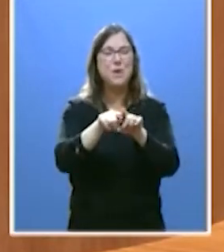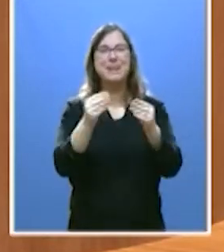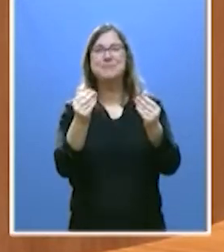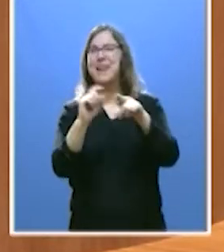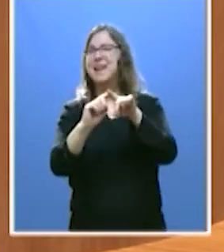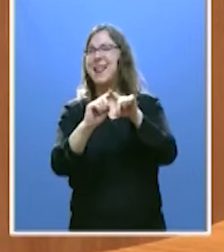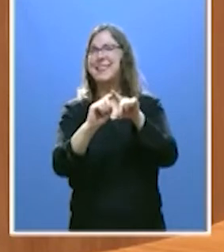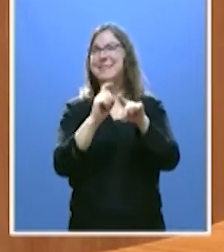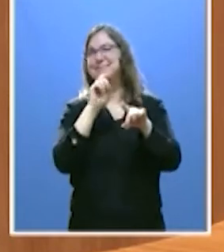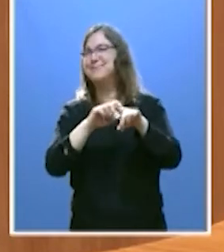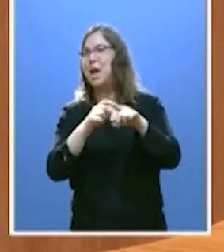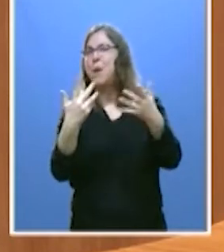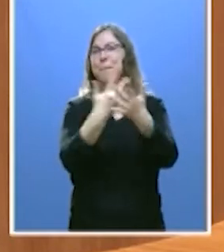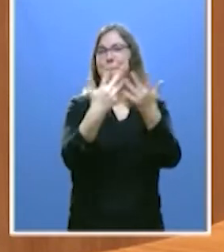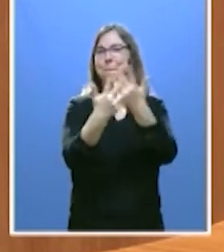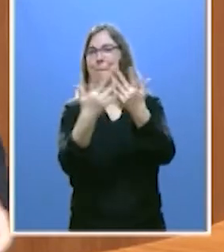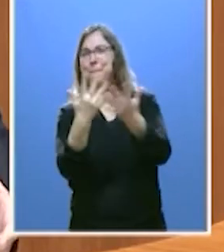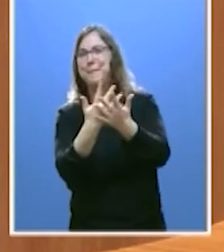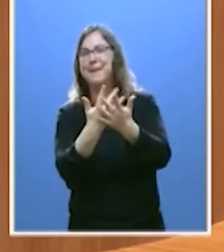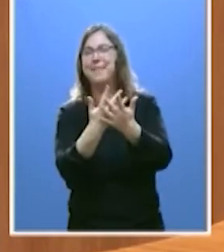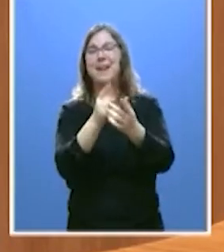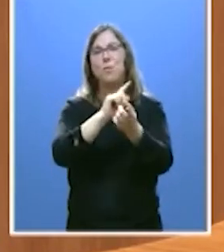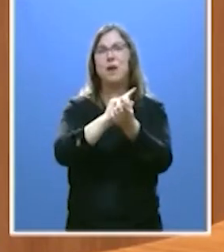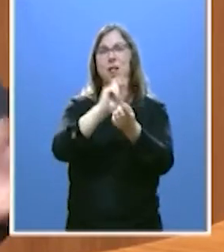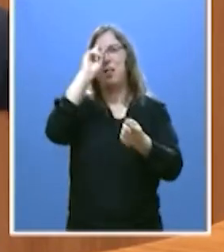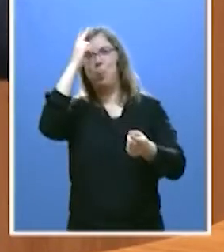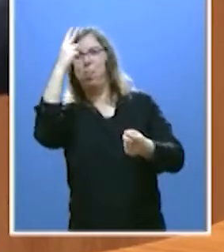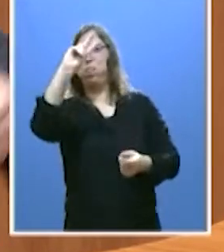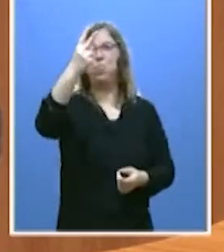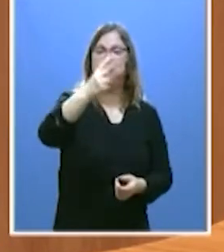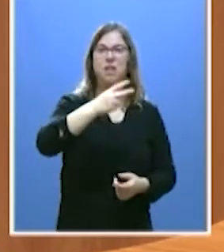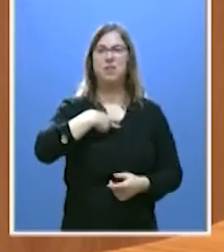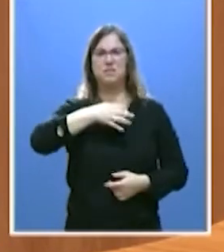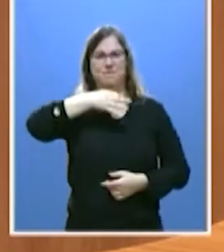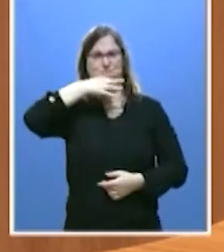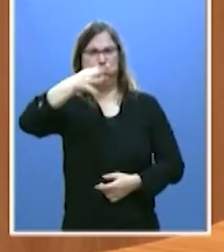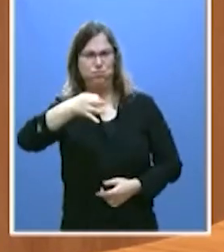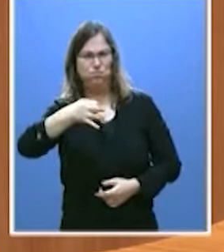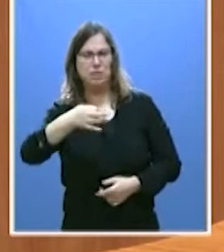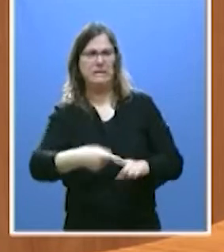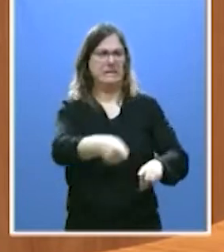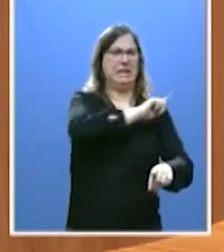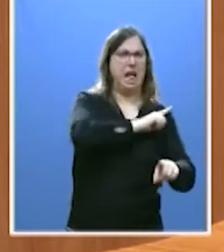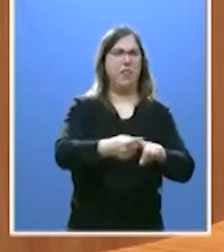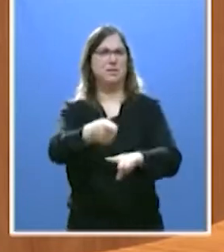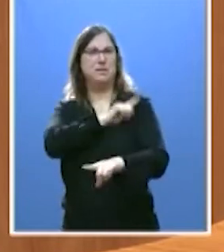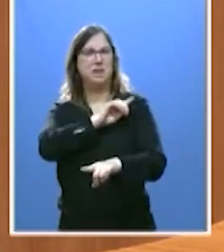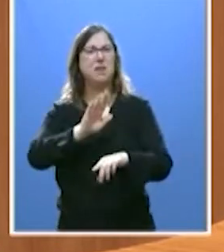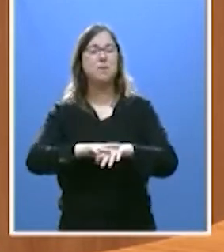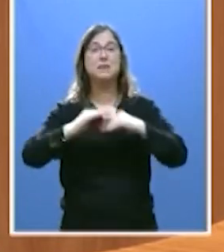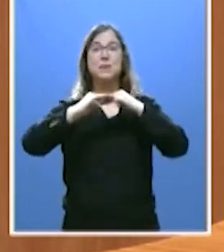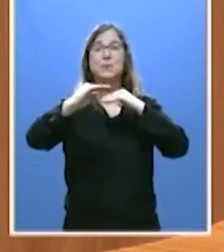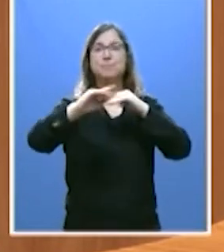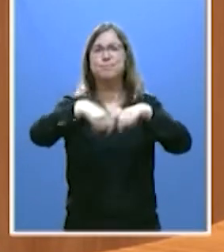de giros inesperados, exabruptos, polarización e inestabilidad,